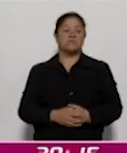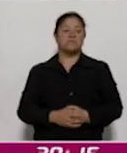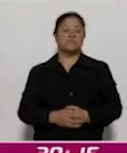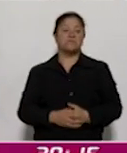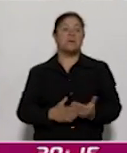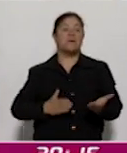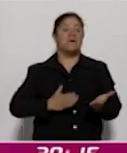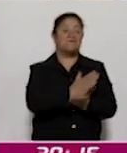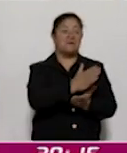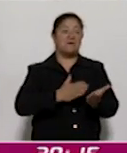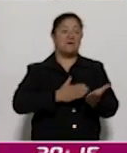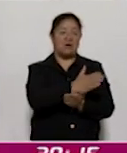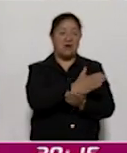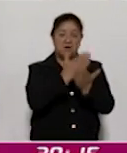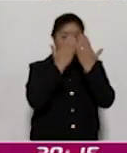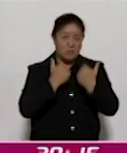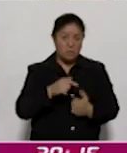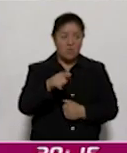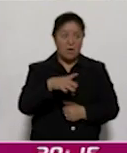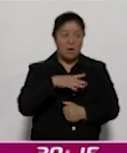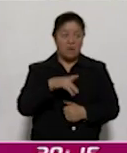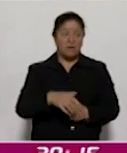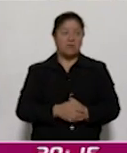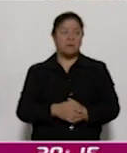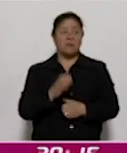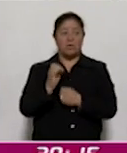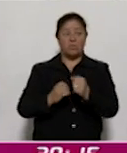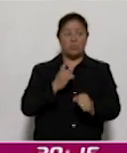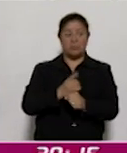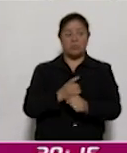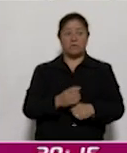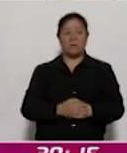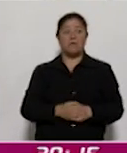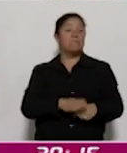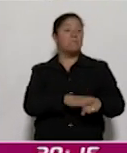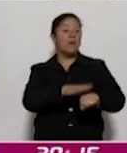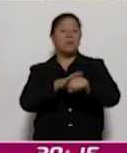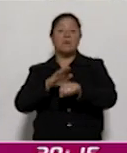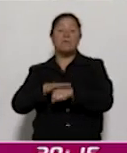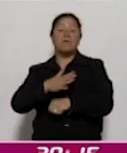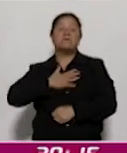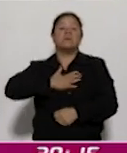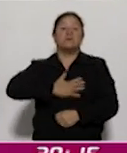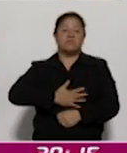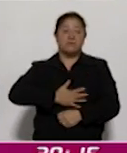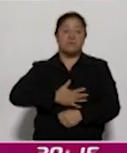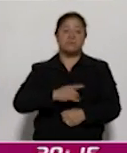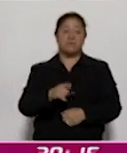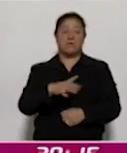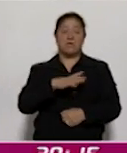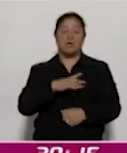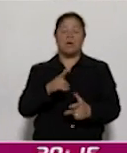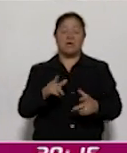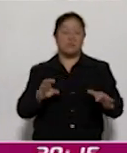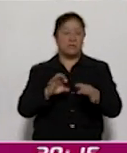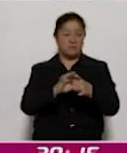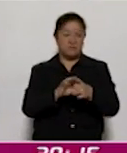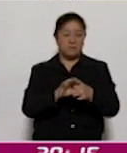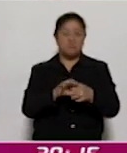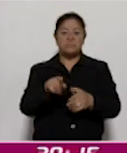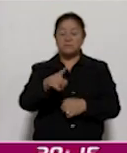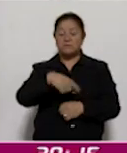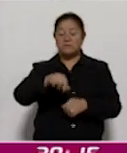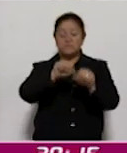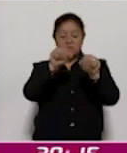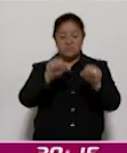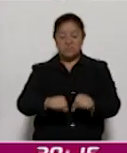acceso equitativo a recursos y oportunidades y sobre todo la justicia que está intrínsecamente ligada a los sistemas